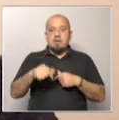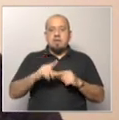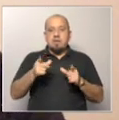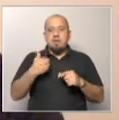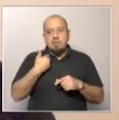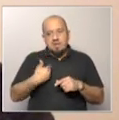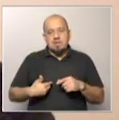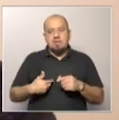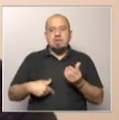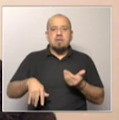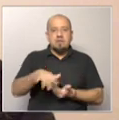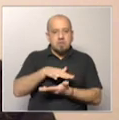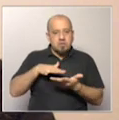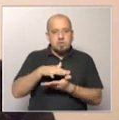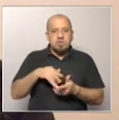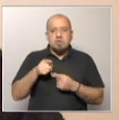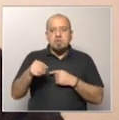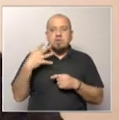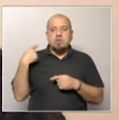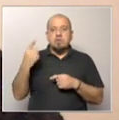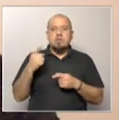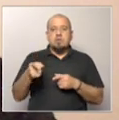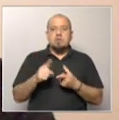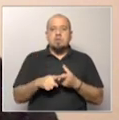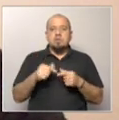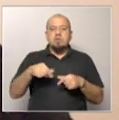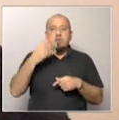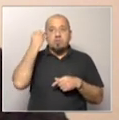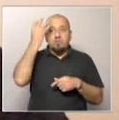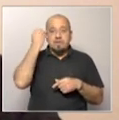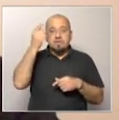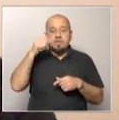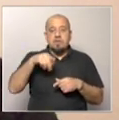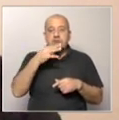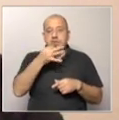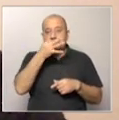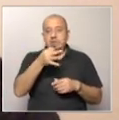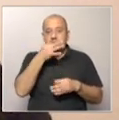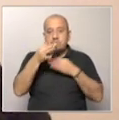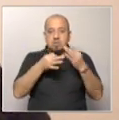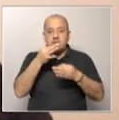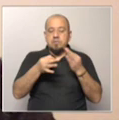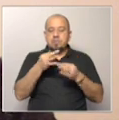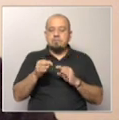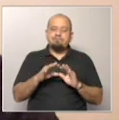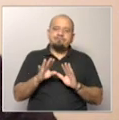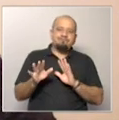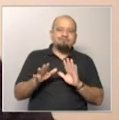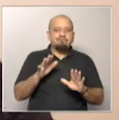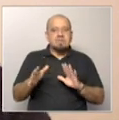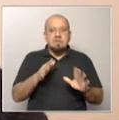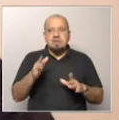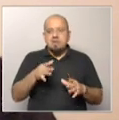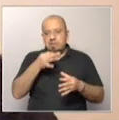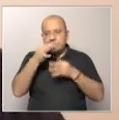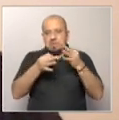lamentable la situación del director. Hoy hubo una conferencia de prensa donde salió a explicar, pero las explicaciones, bueno, no están del